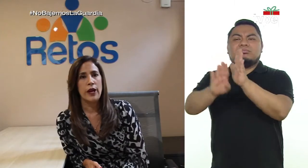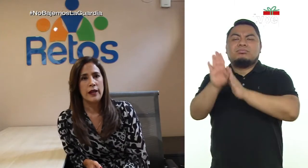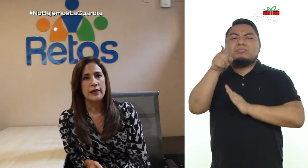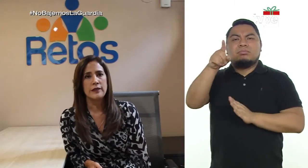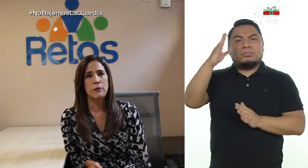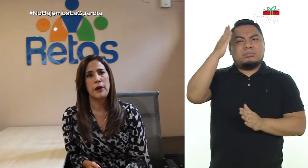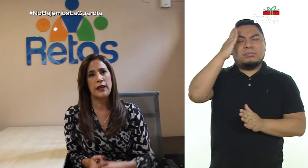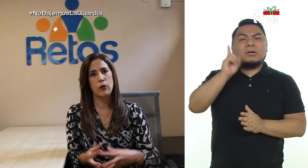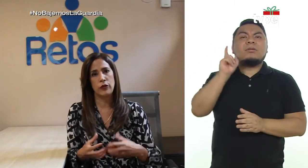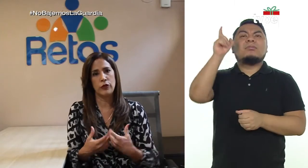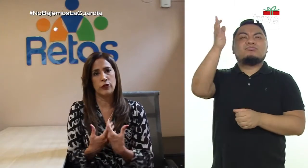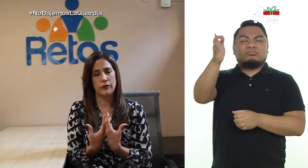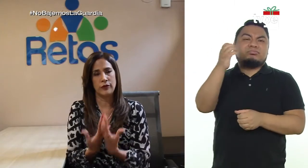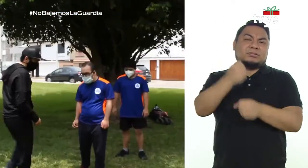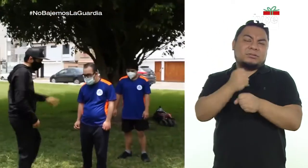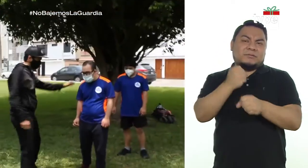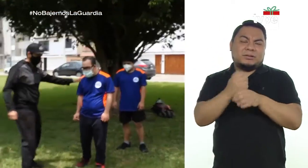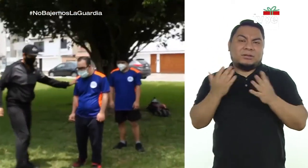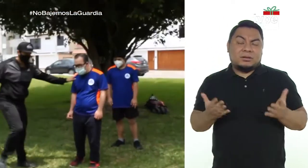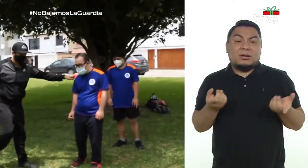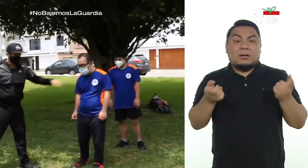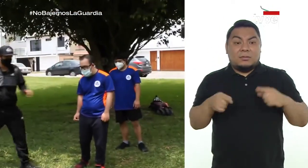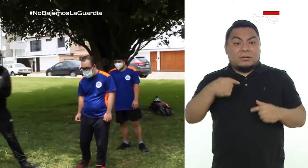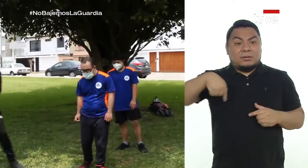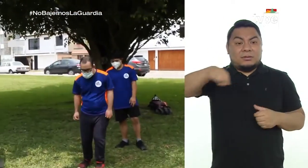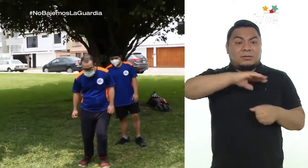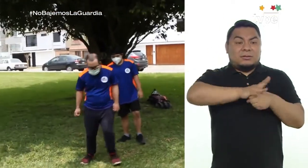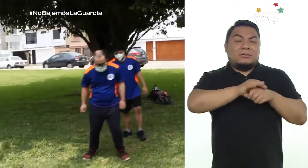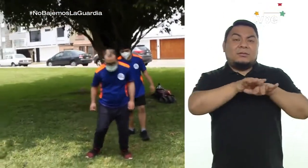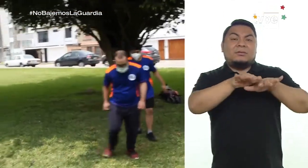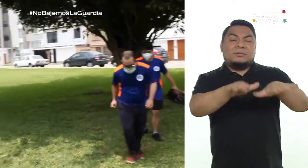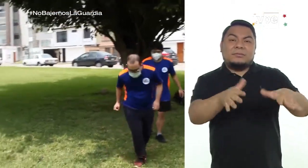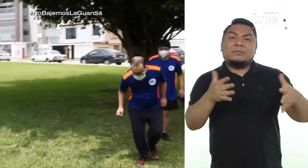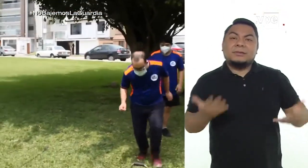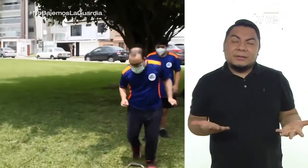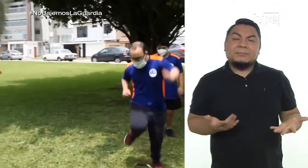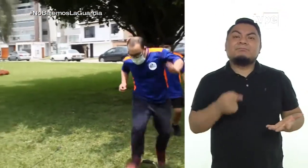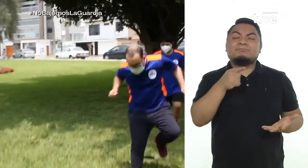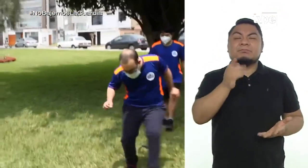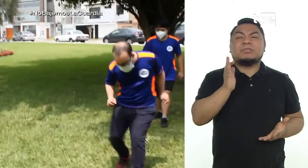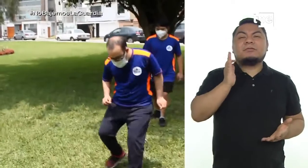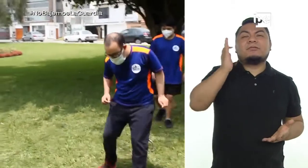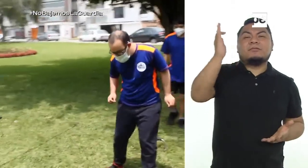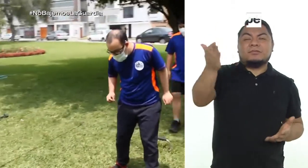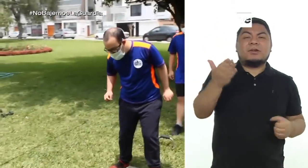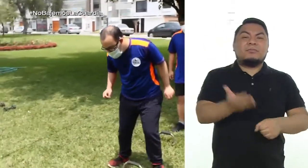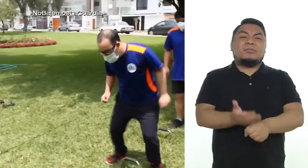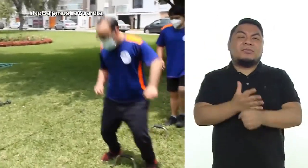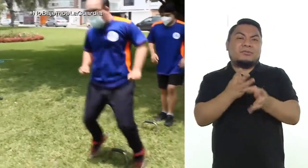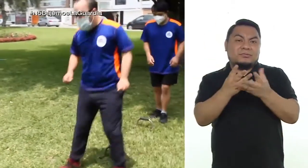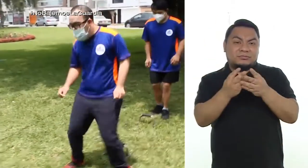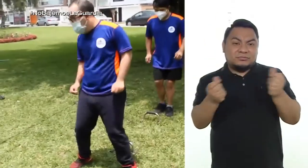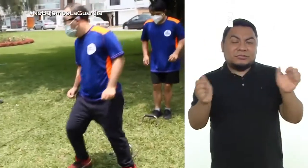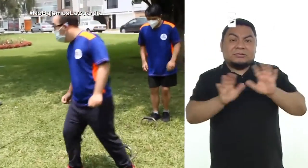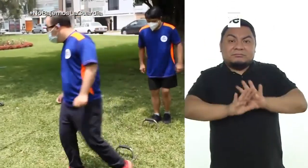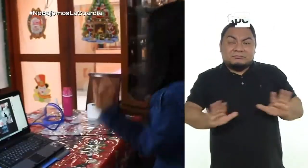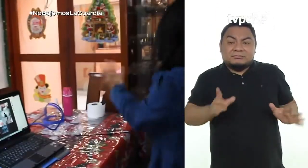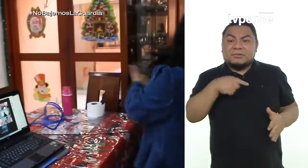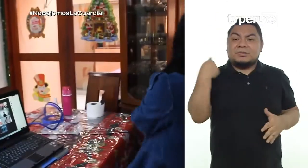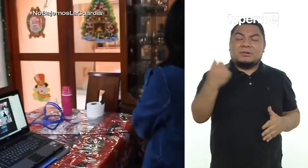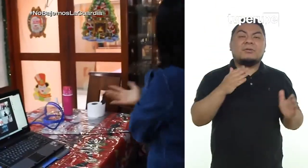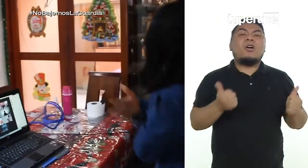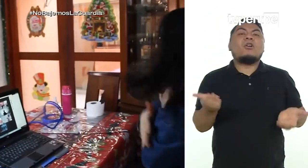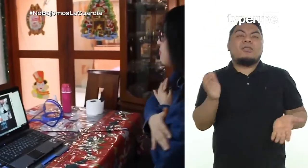laborales para cuando esta pandemia pase y podamos